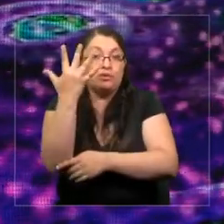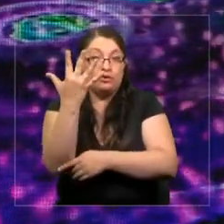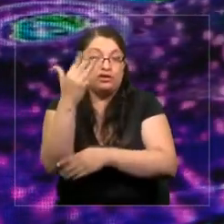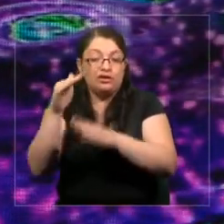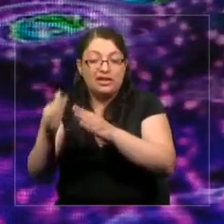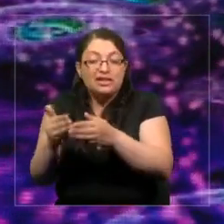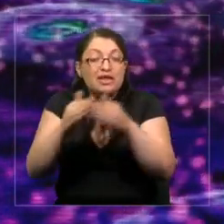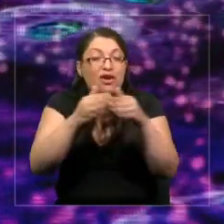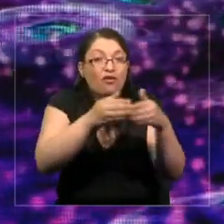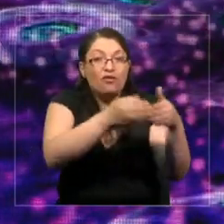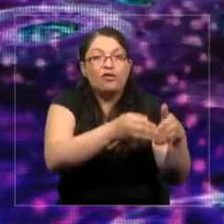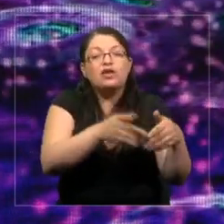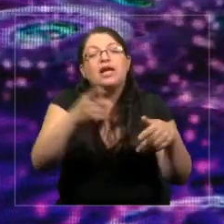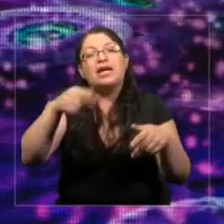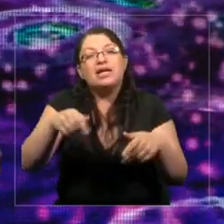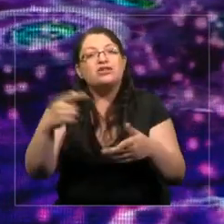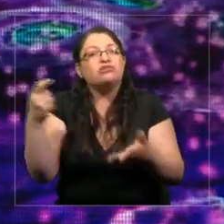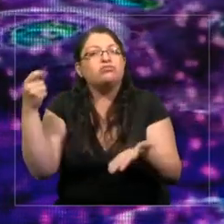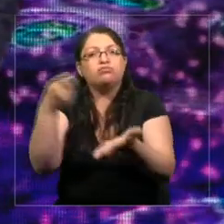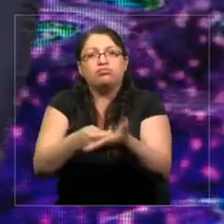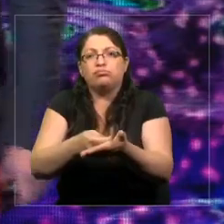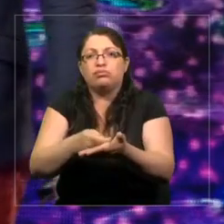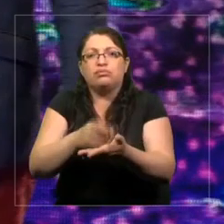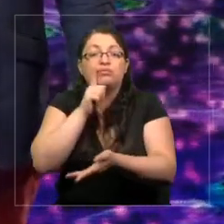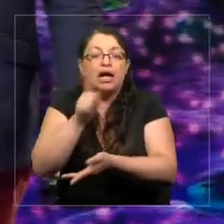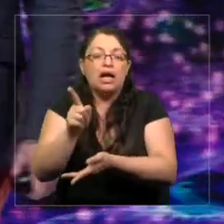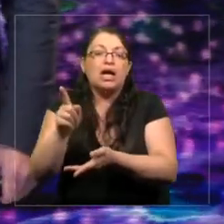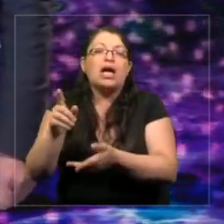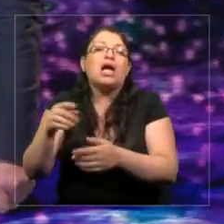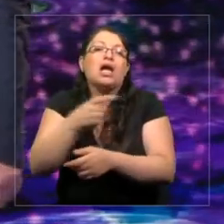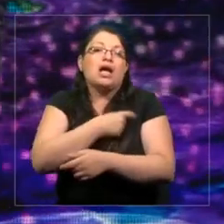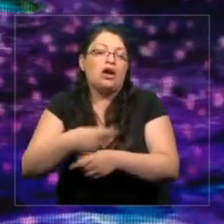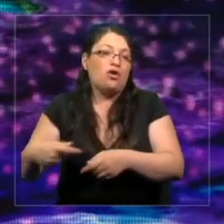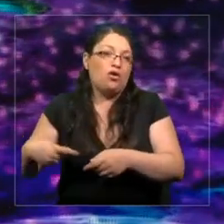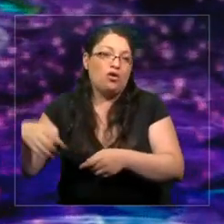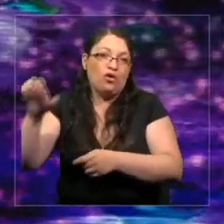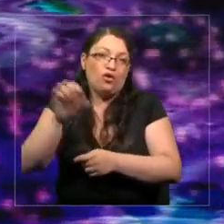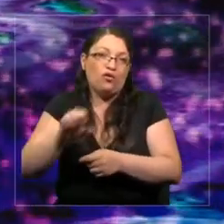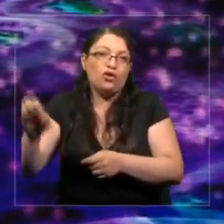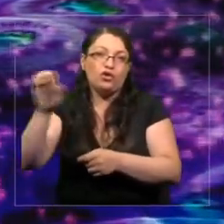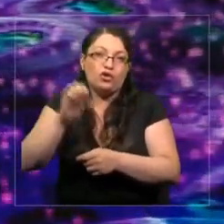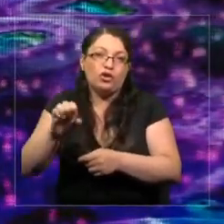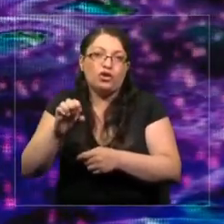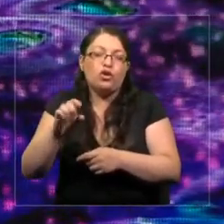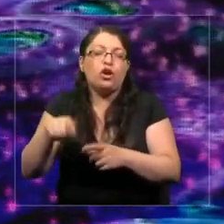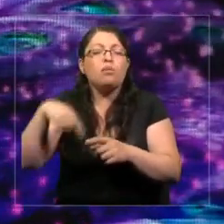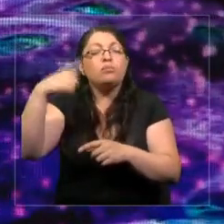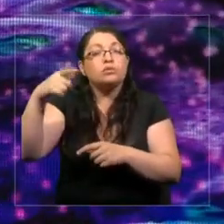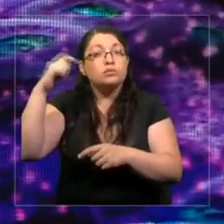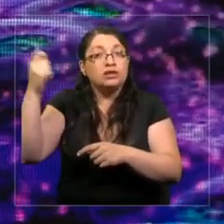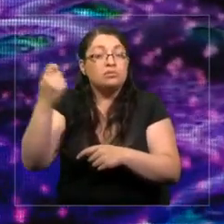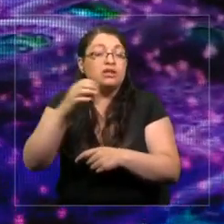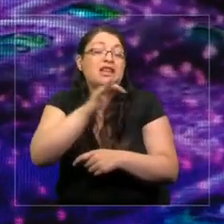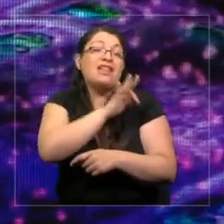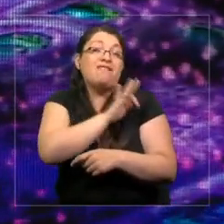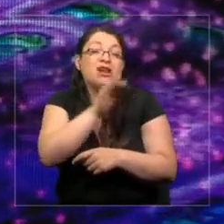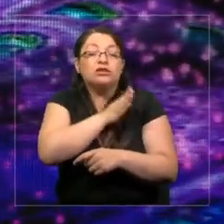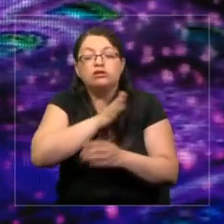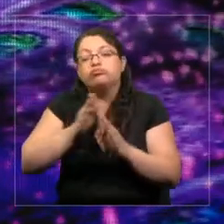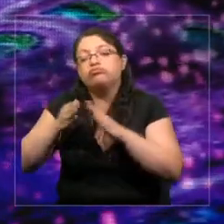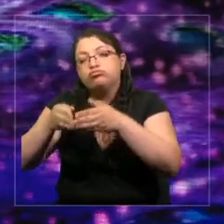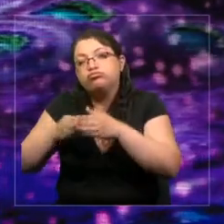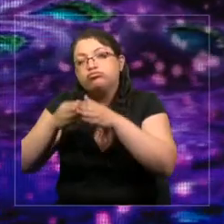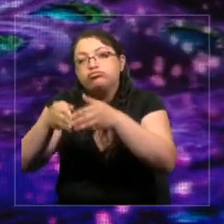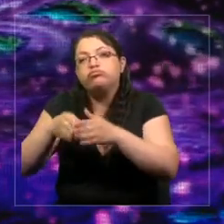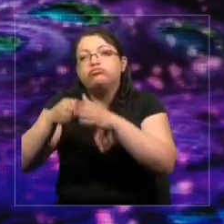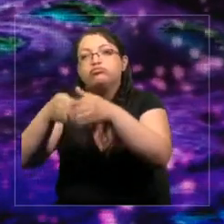esto es financiado por el gobierno europeo. Vamos a salir de Francia el próximo septiembre y lo que nos gustaría hacer y pasar